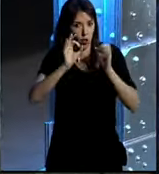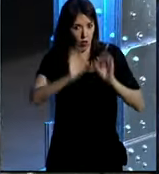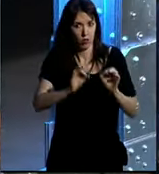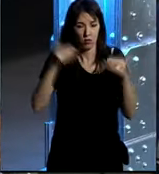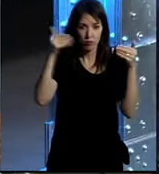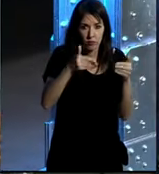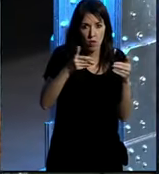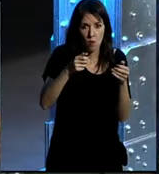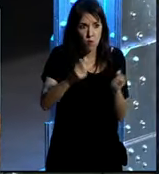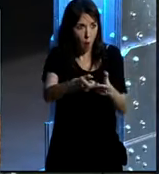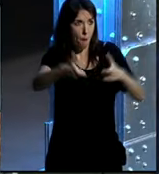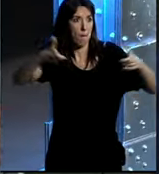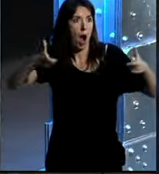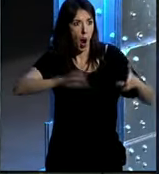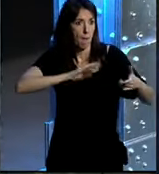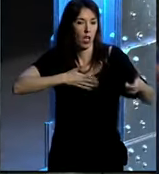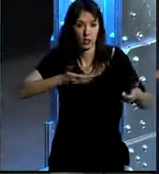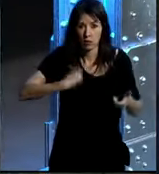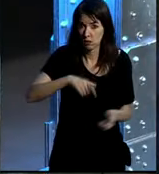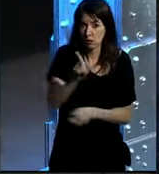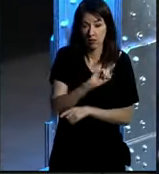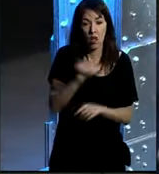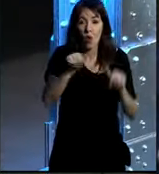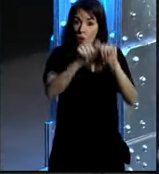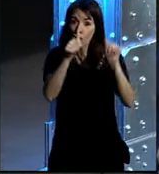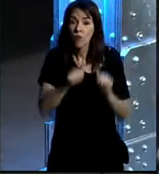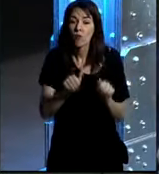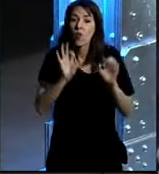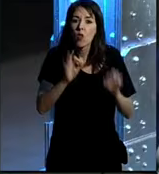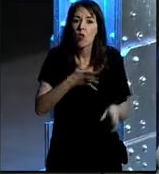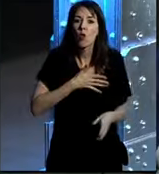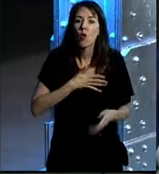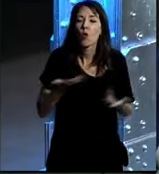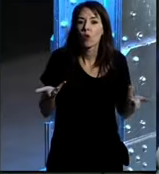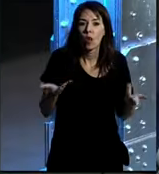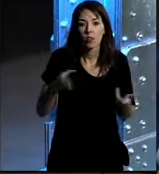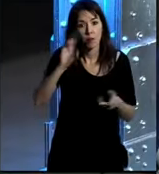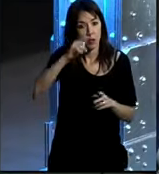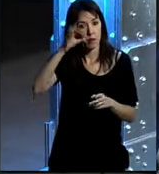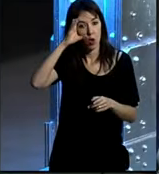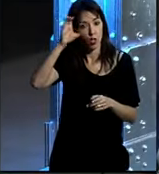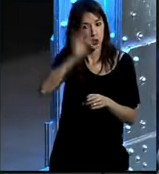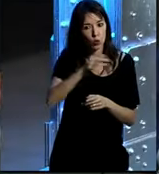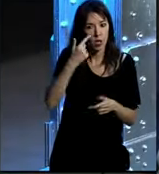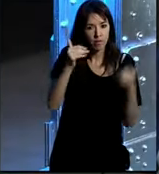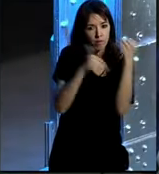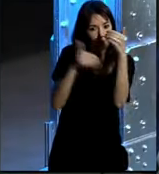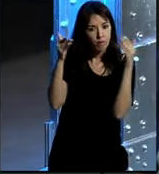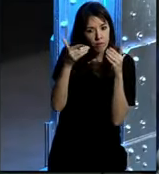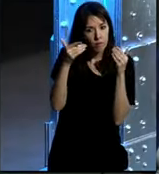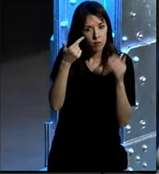no te vas a encontrar con estos volúmenes de día para otro por lo cual nuestro modelo ¿en qué consiste? pues evidentemente en escuchar estar atento